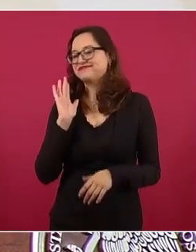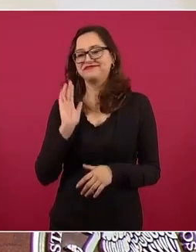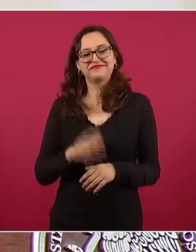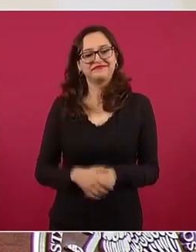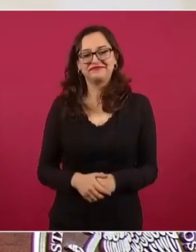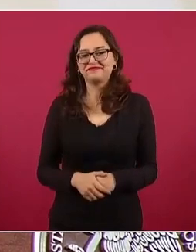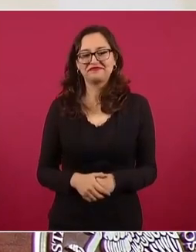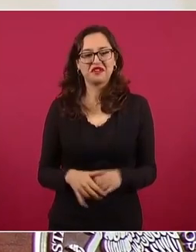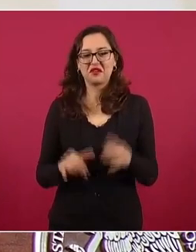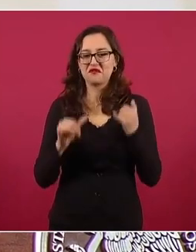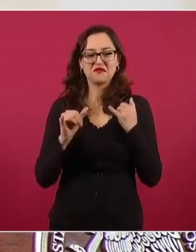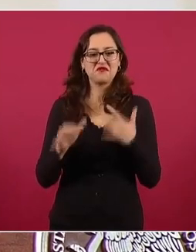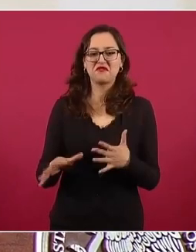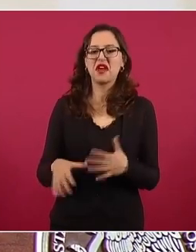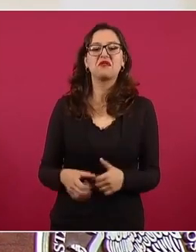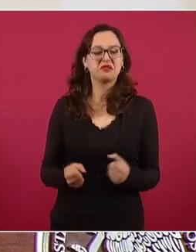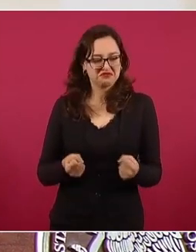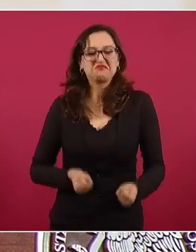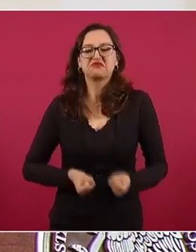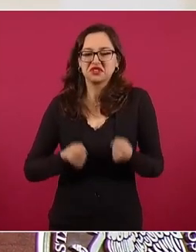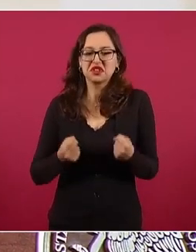se hubiese impuesto el fraude.